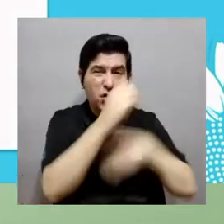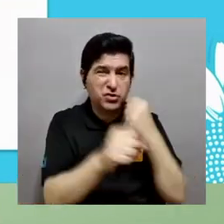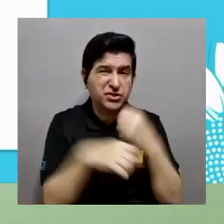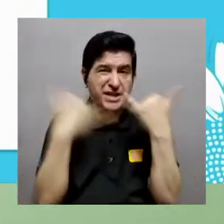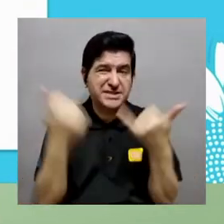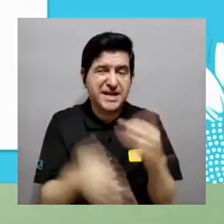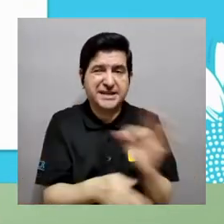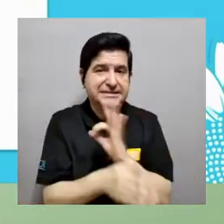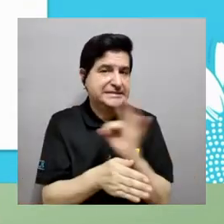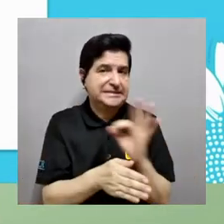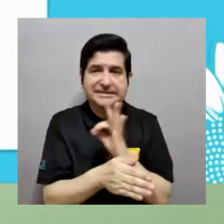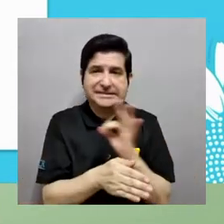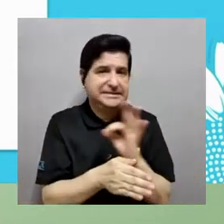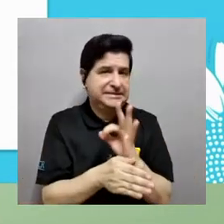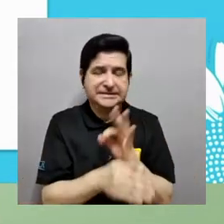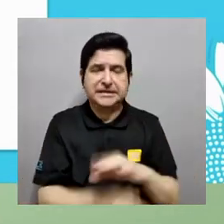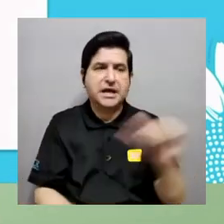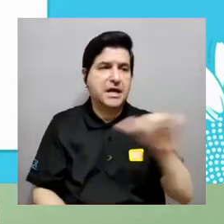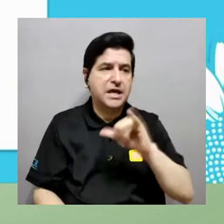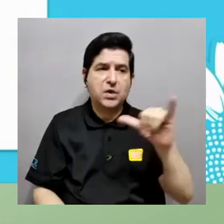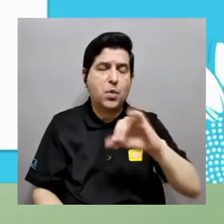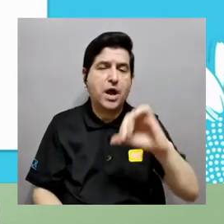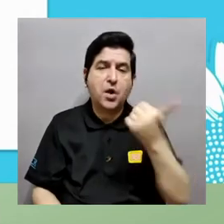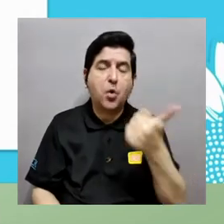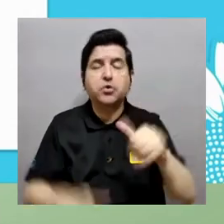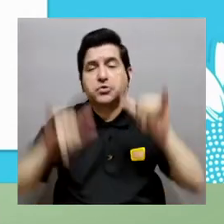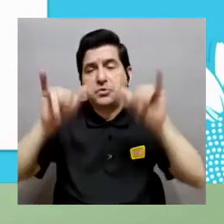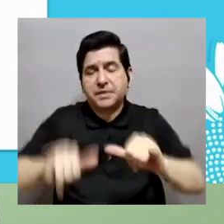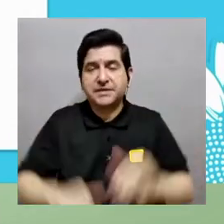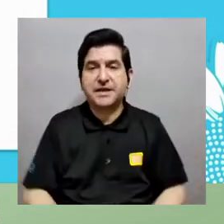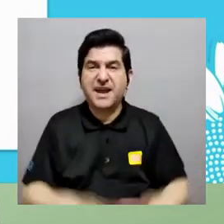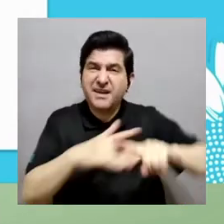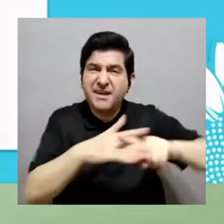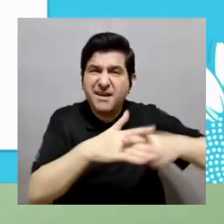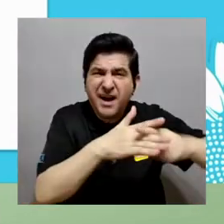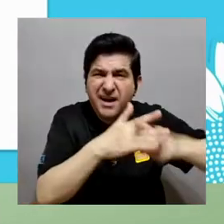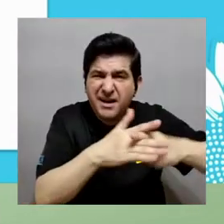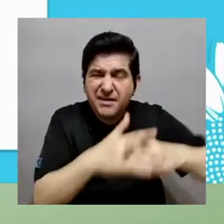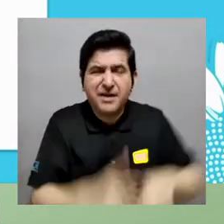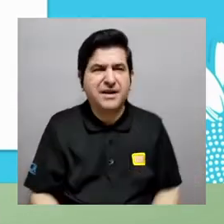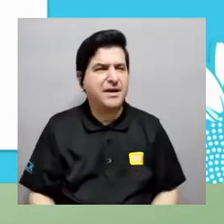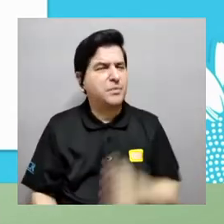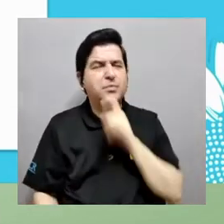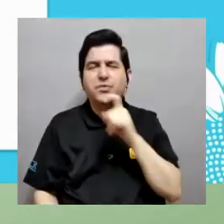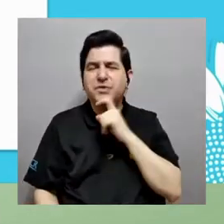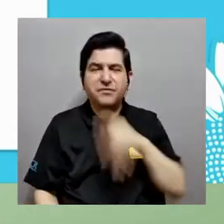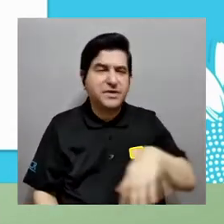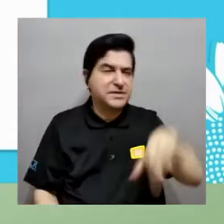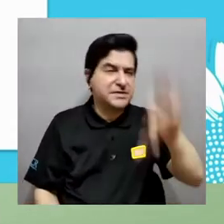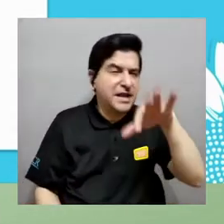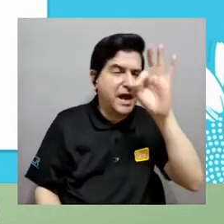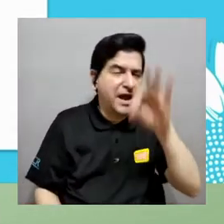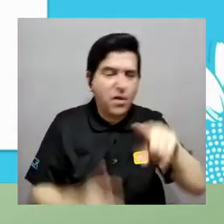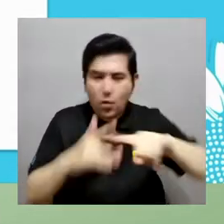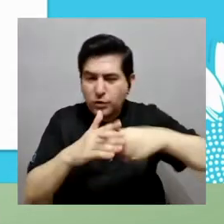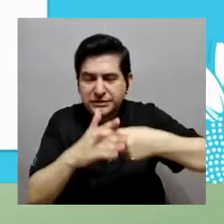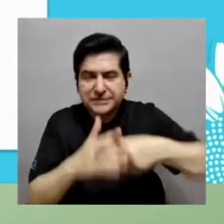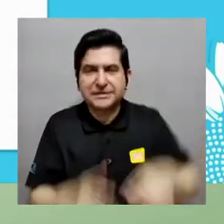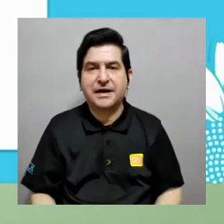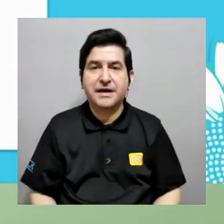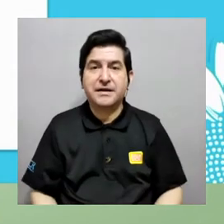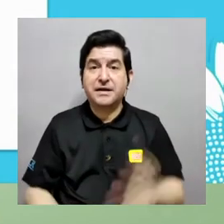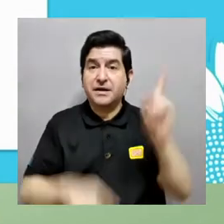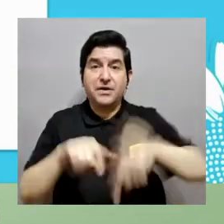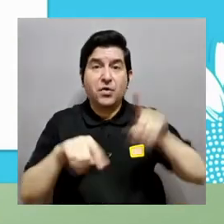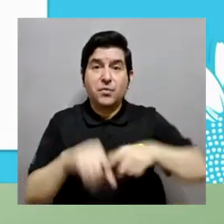máxima capacidad entonces al cabo de 5 o 6 años pues empiezan a fallar naturalmente como muchos otros se mantienen y ya conseguir los repuestos